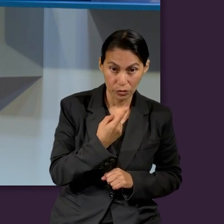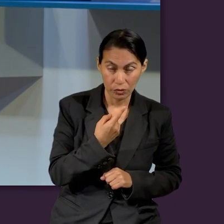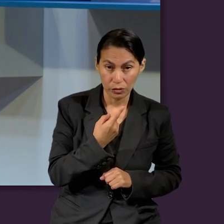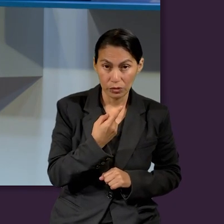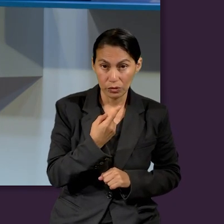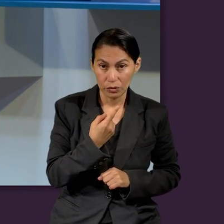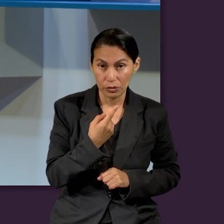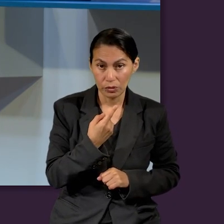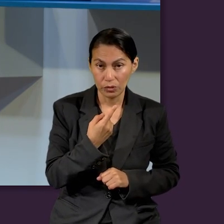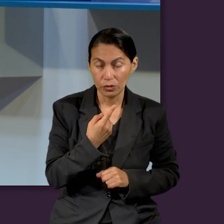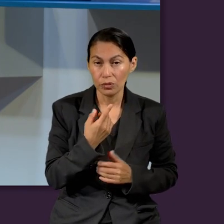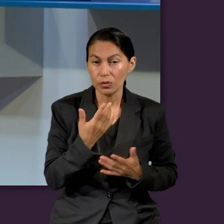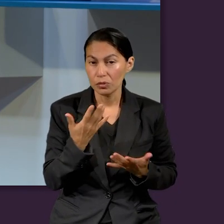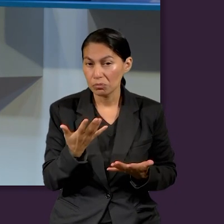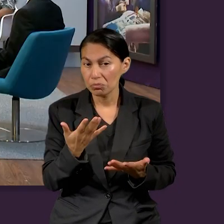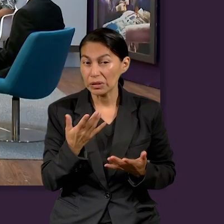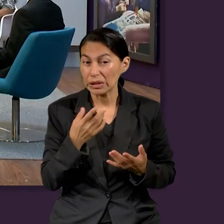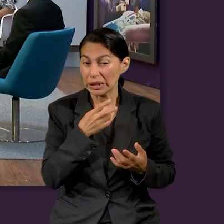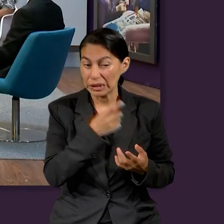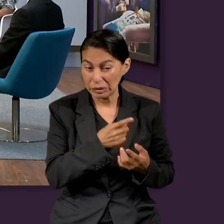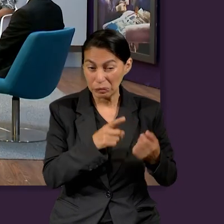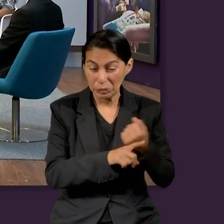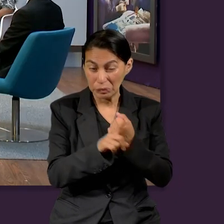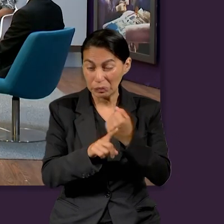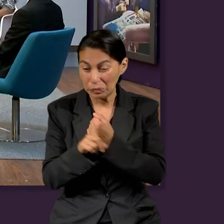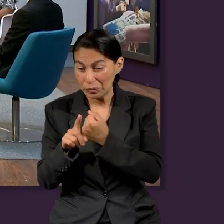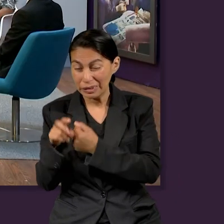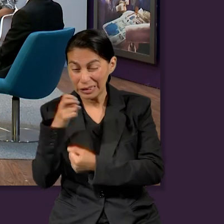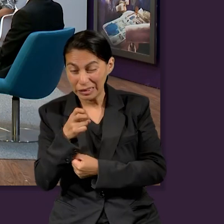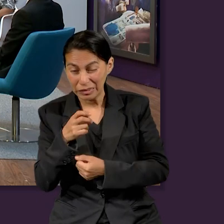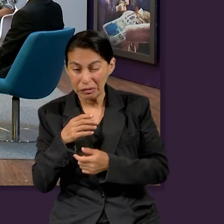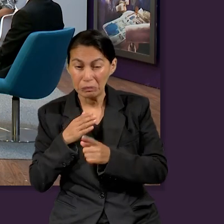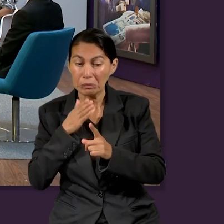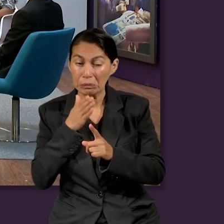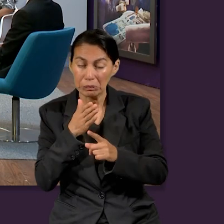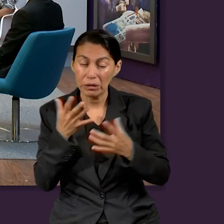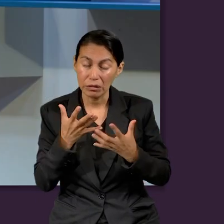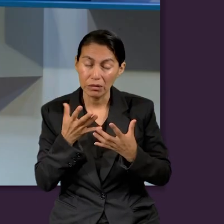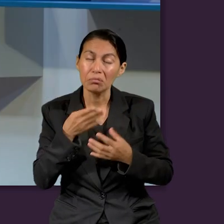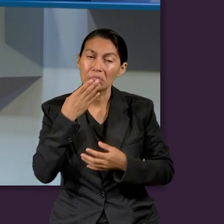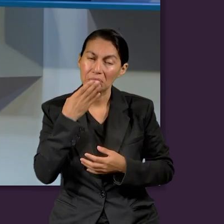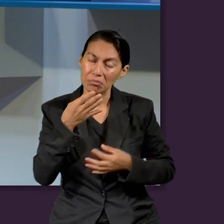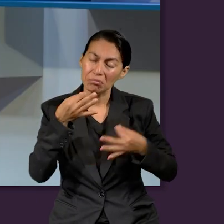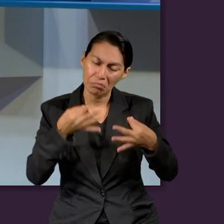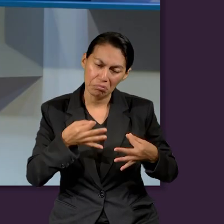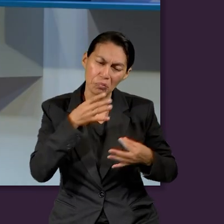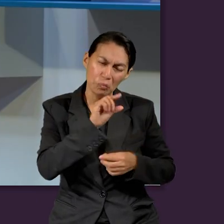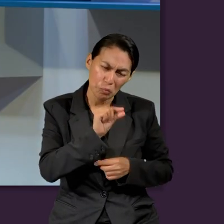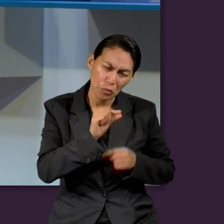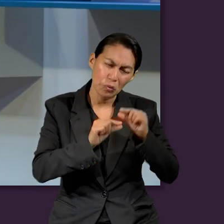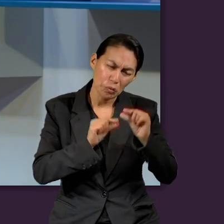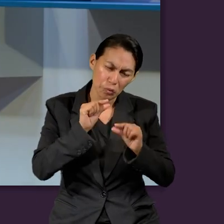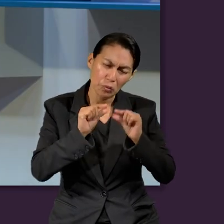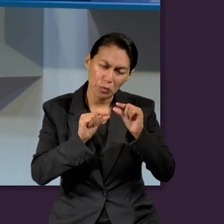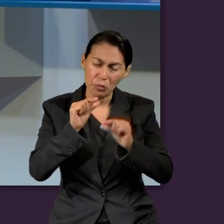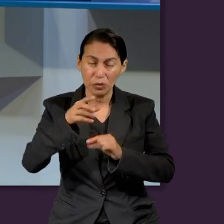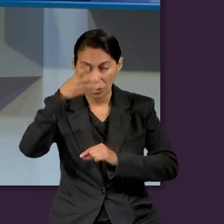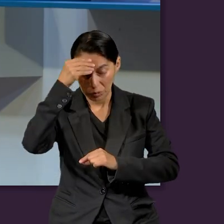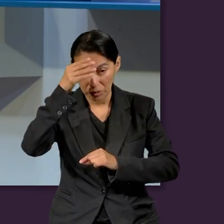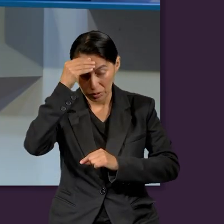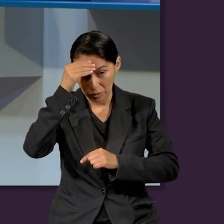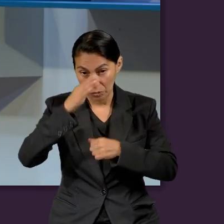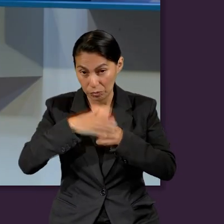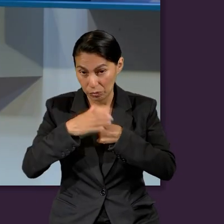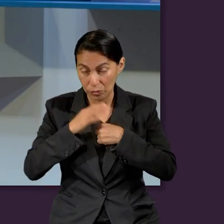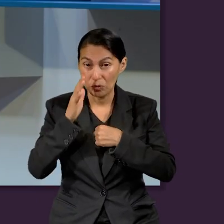a enfrentar cada una de estas crisis, porque lo que viene no es fácil. Pero creo yo